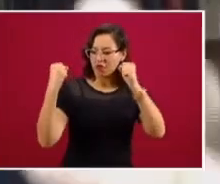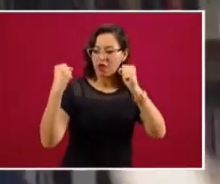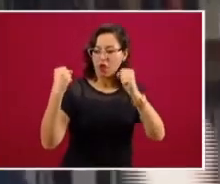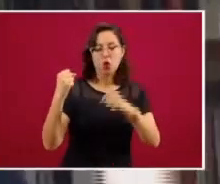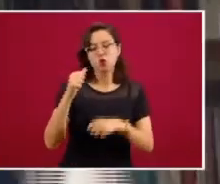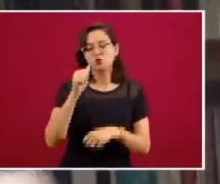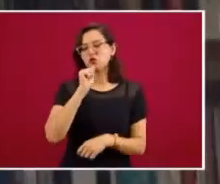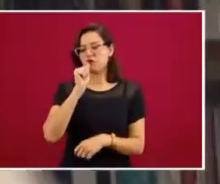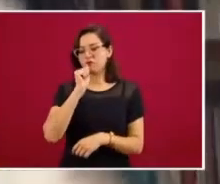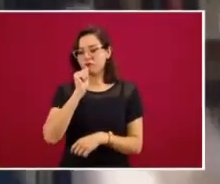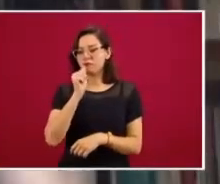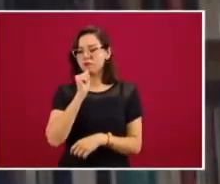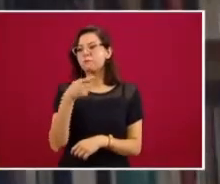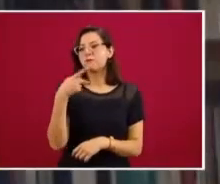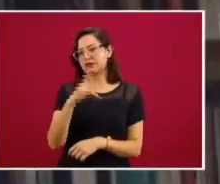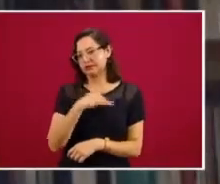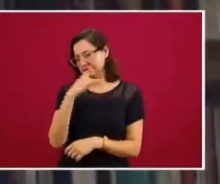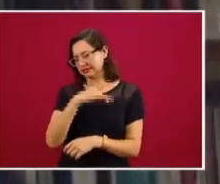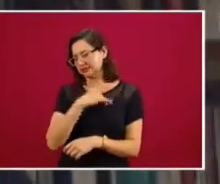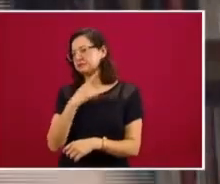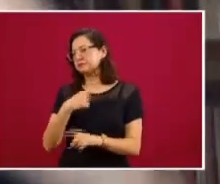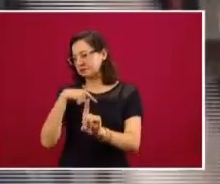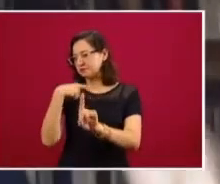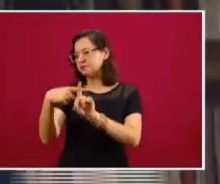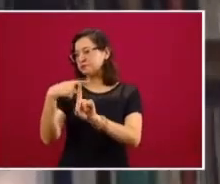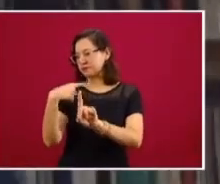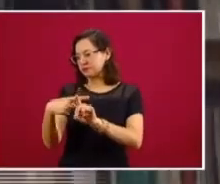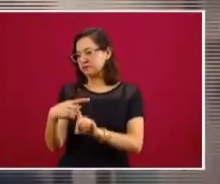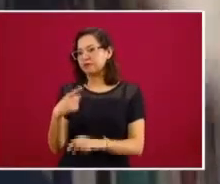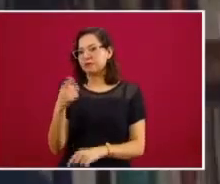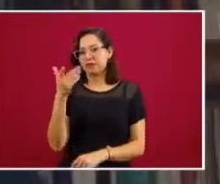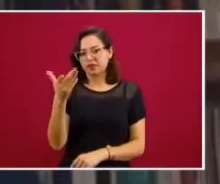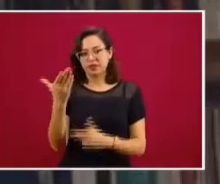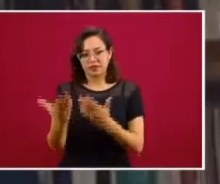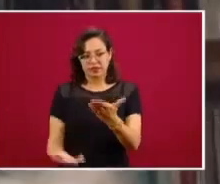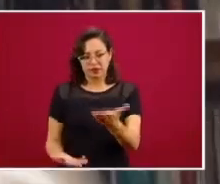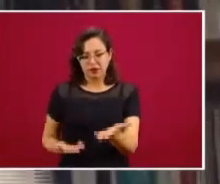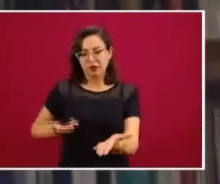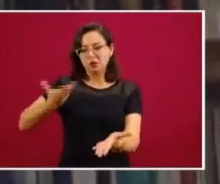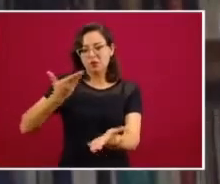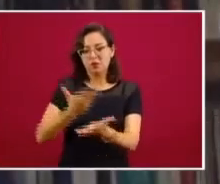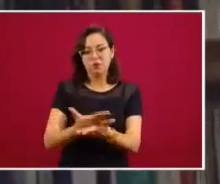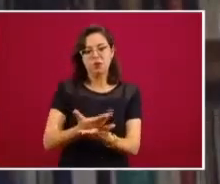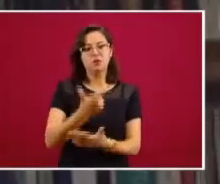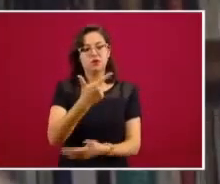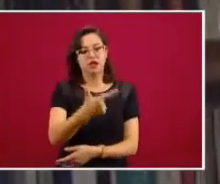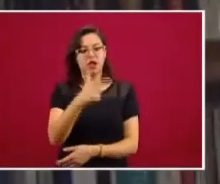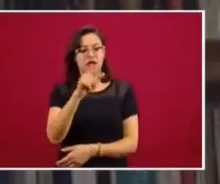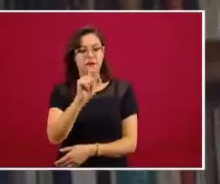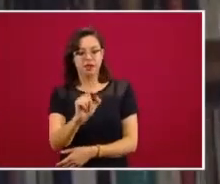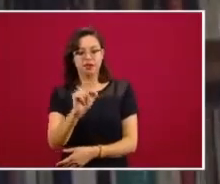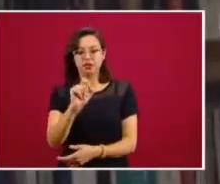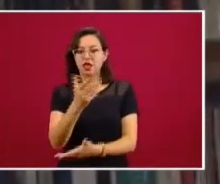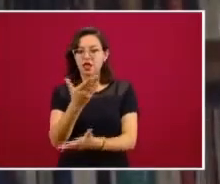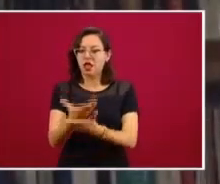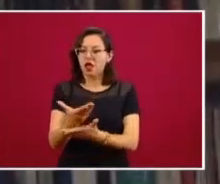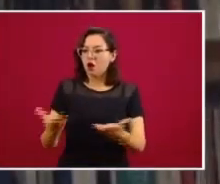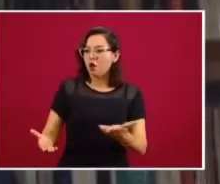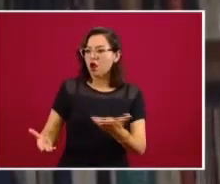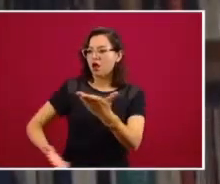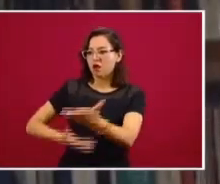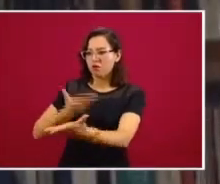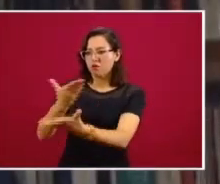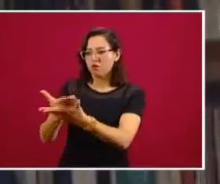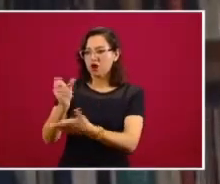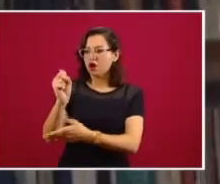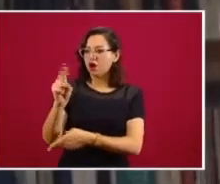horizonte cercano. Creo que la propuesta que usted planteó hace algunas semanas en el G20 está con todas